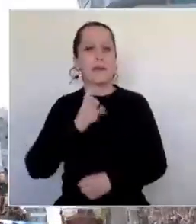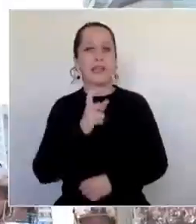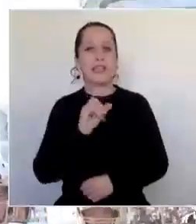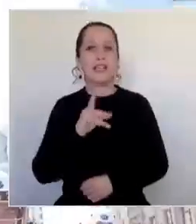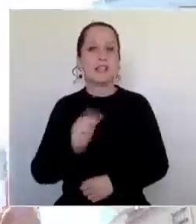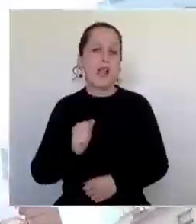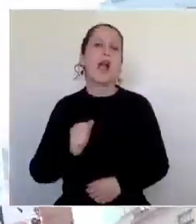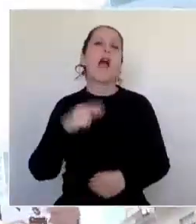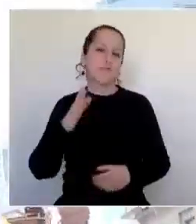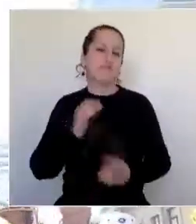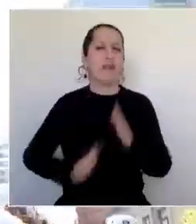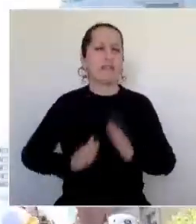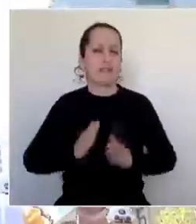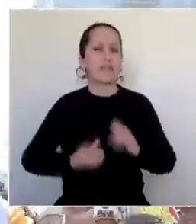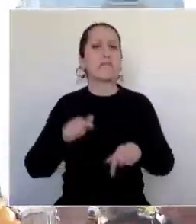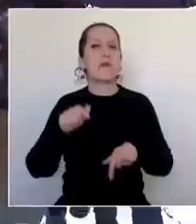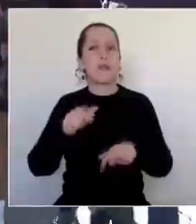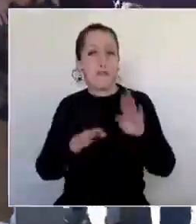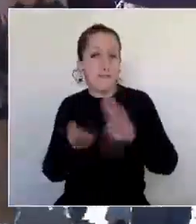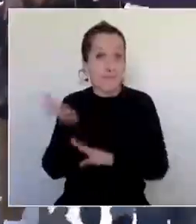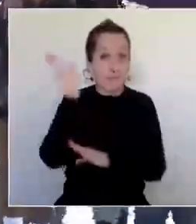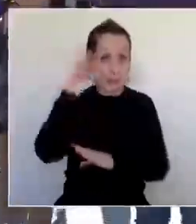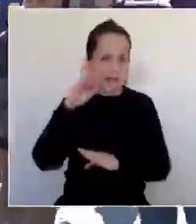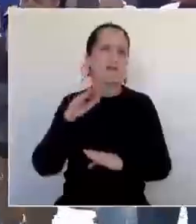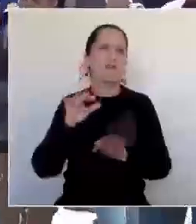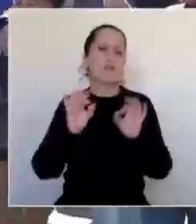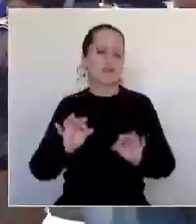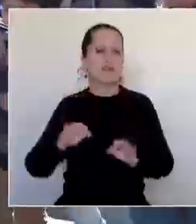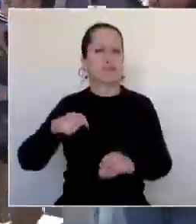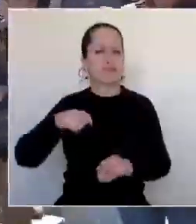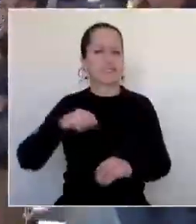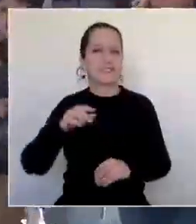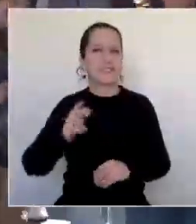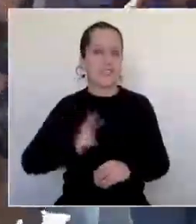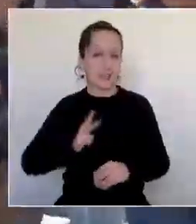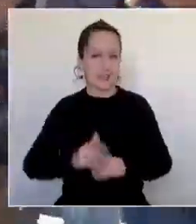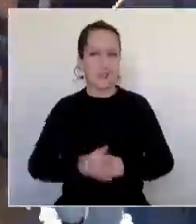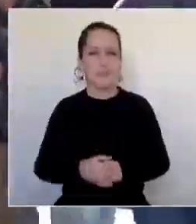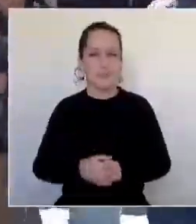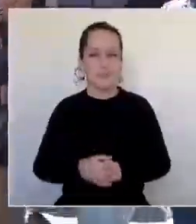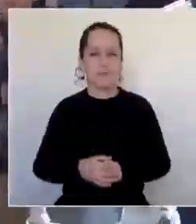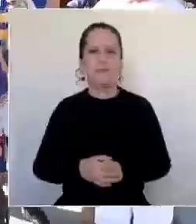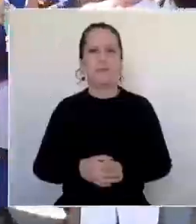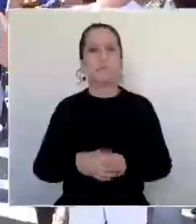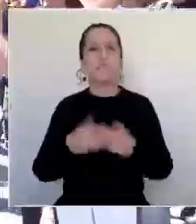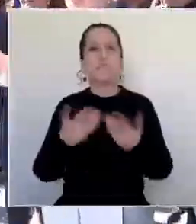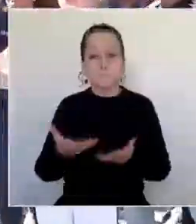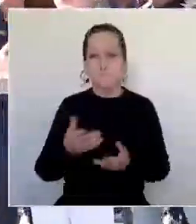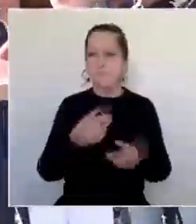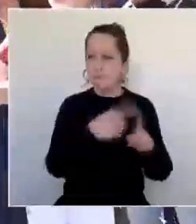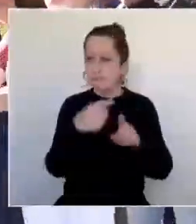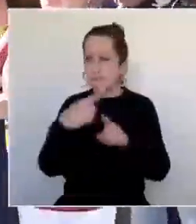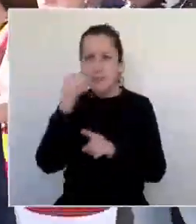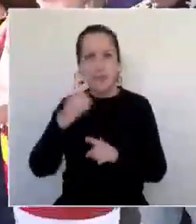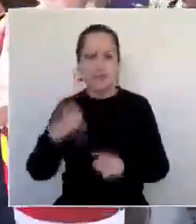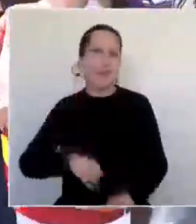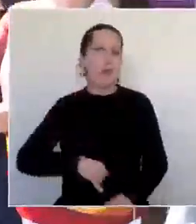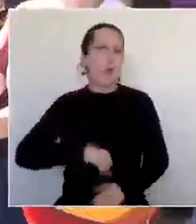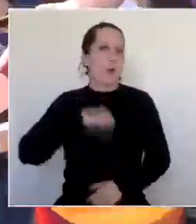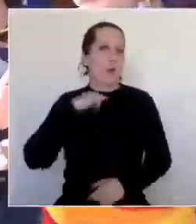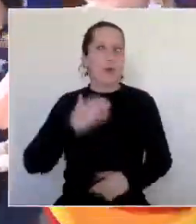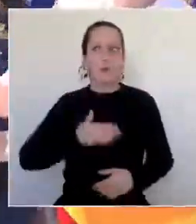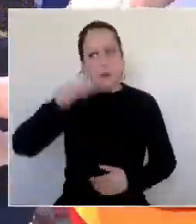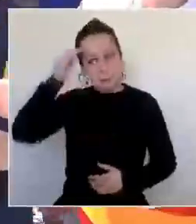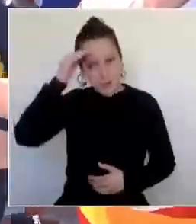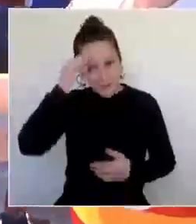atleta máster y dirigente del básquetbol. Para cada uno de los relevistas fue un orgullo haber vivido esta experiencia.